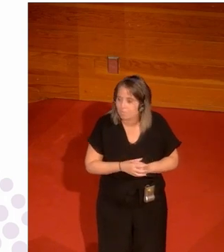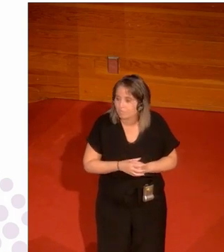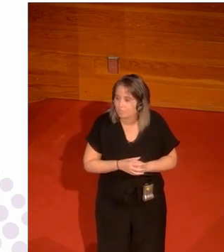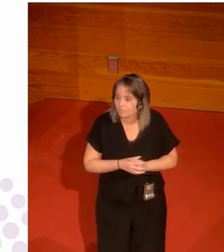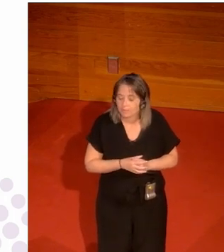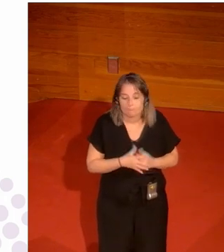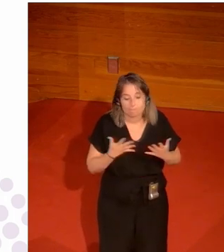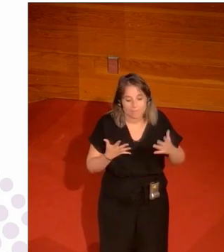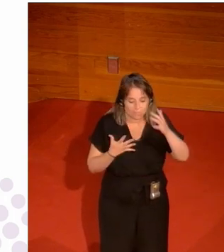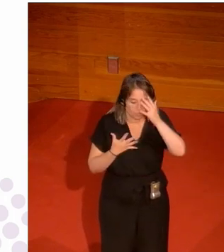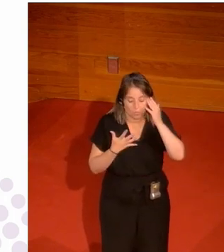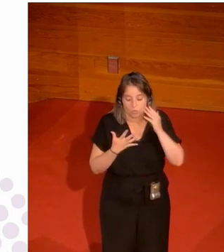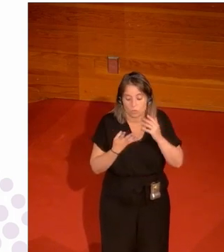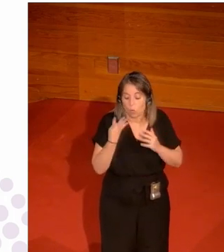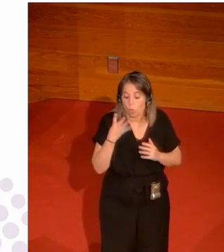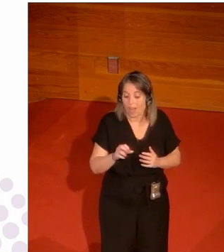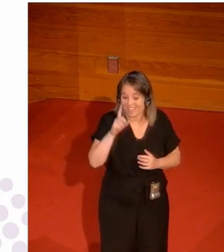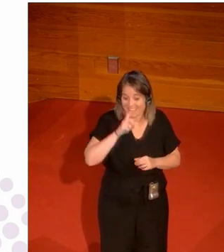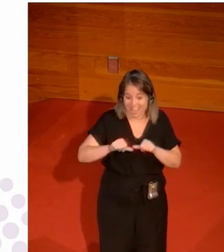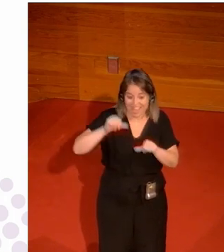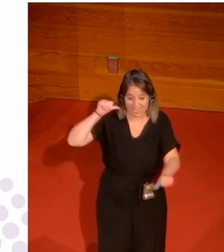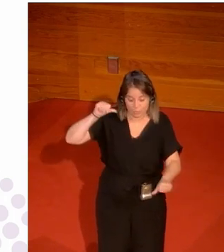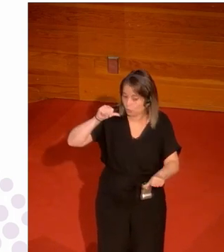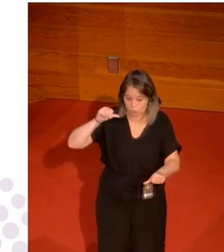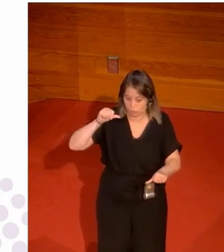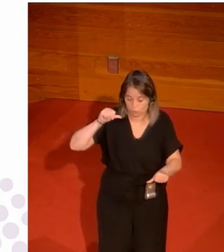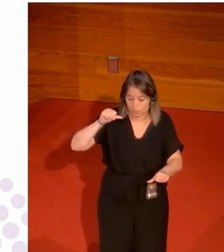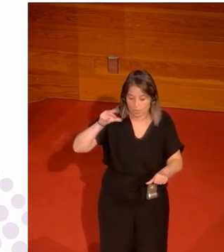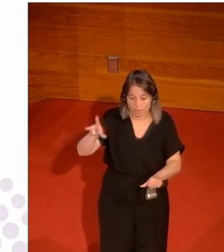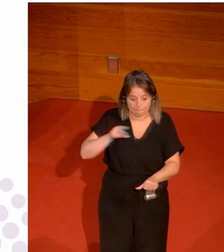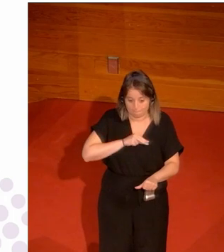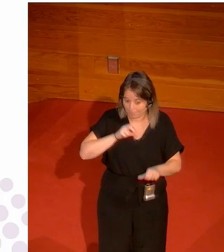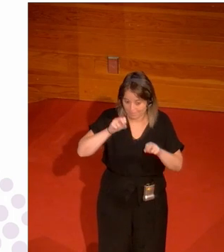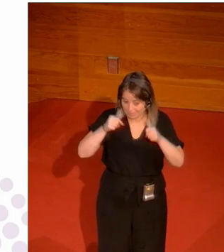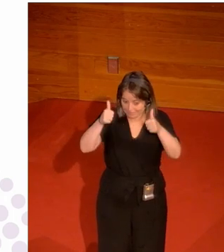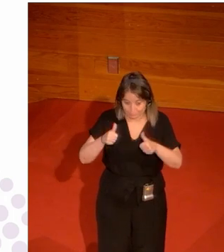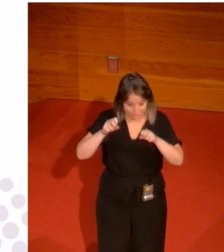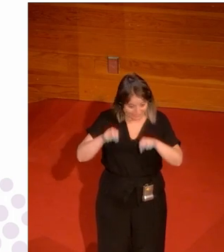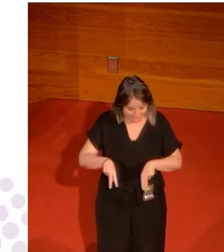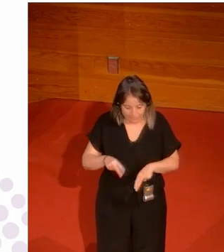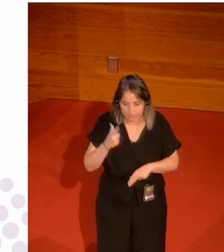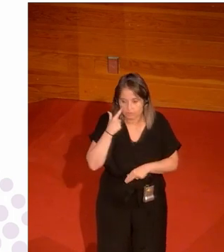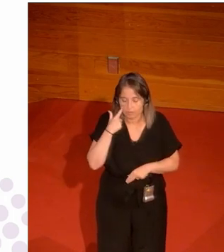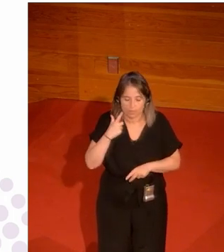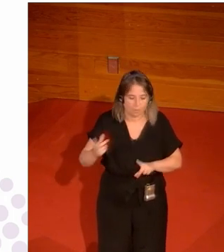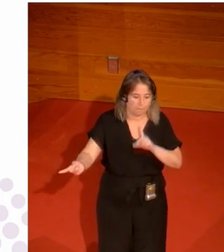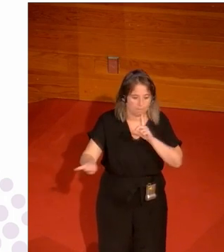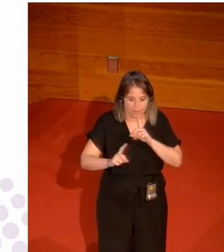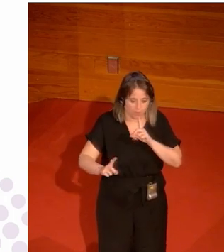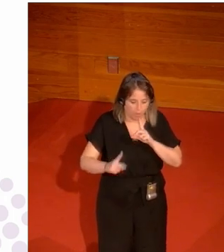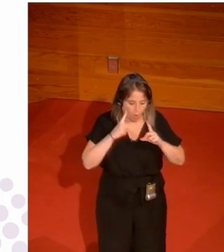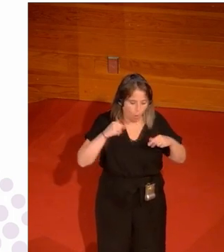el asunto es que hacía 40 años que no se conseguía este título de copa y entonces en Bilbao se